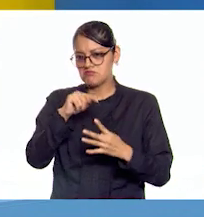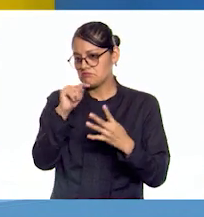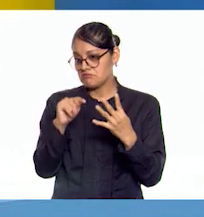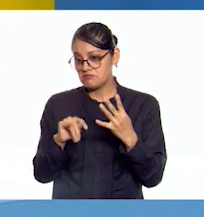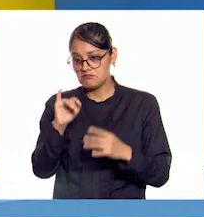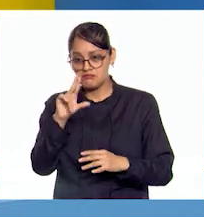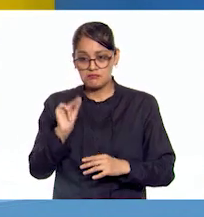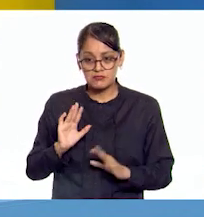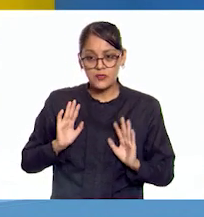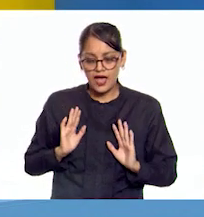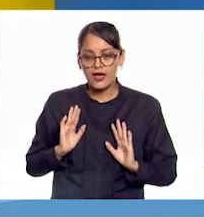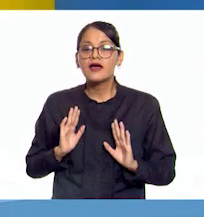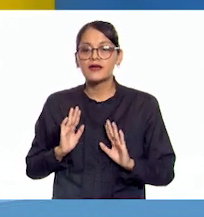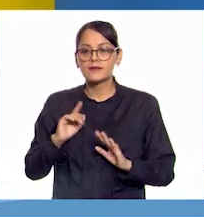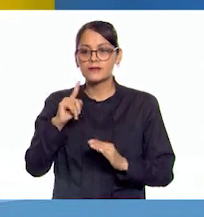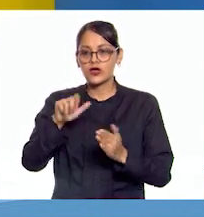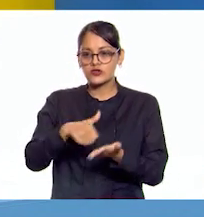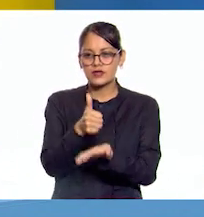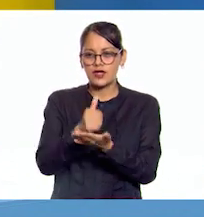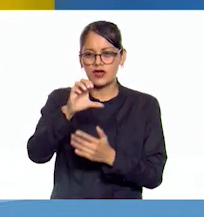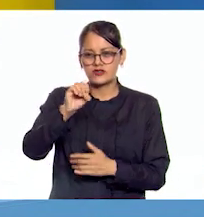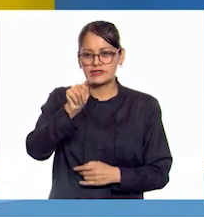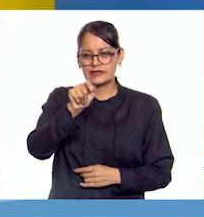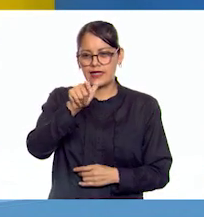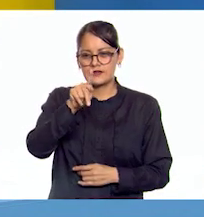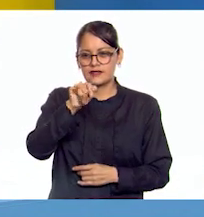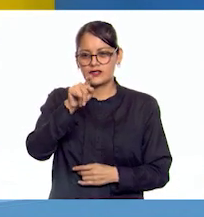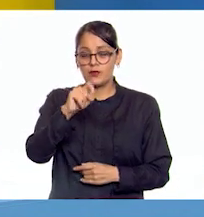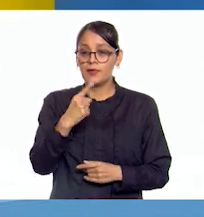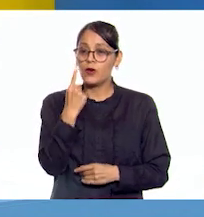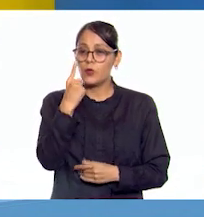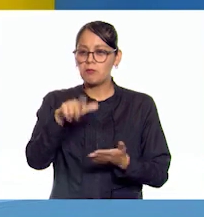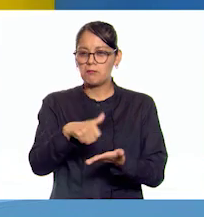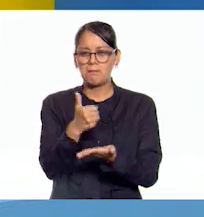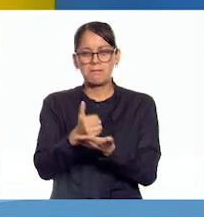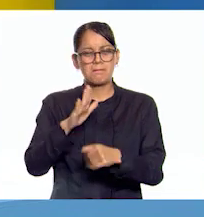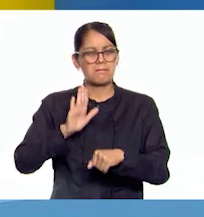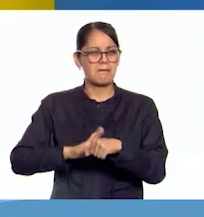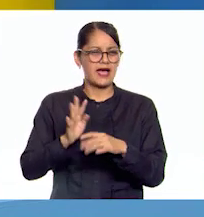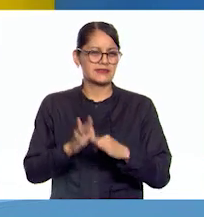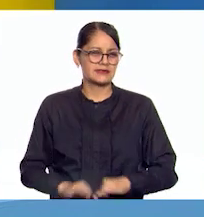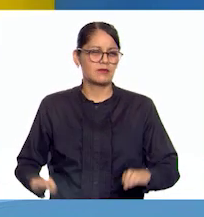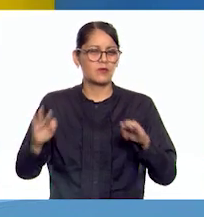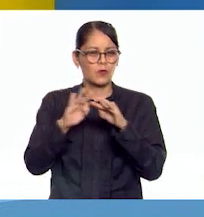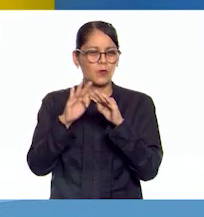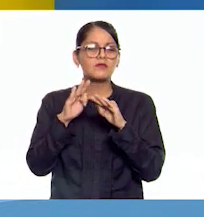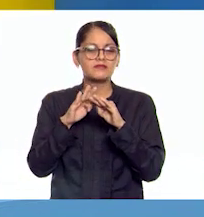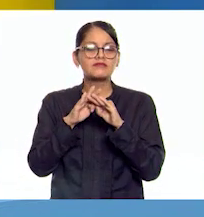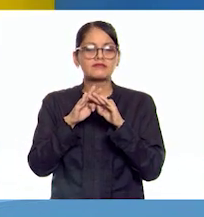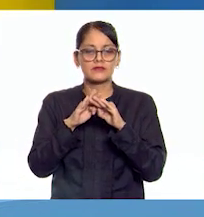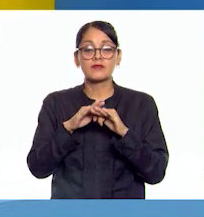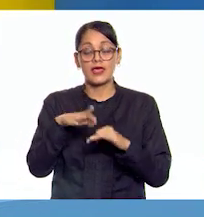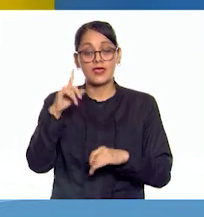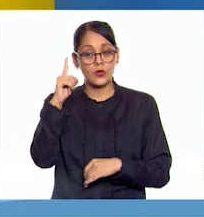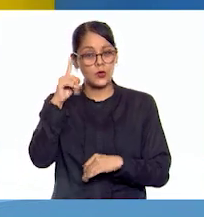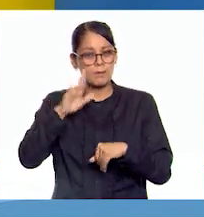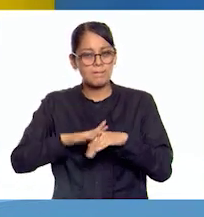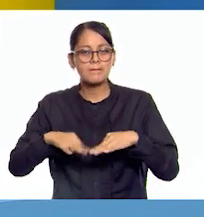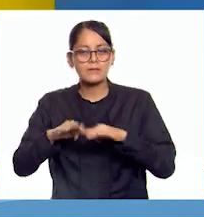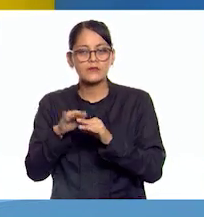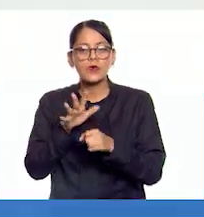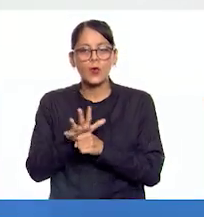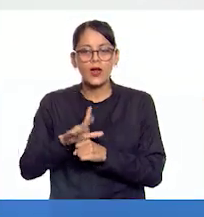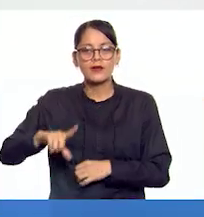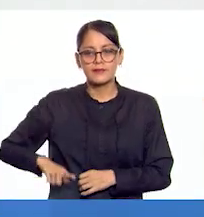Constantinopla fue la ciudad más importante de la Edad Media y, en particular, del Imperio Bizantino.